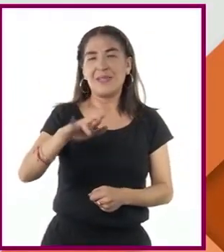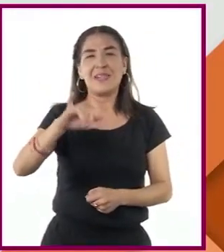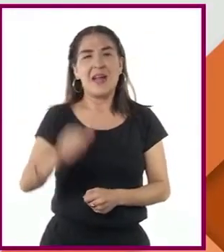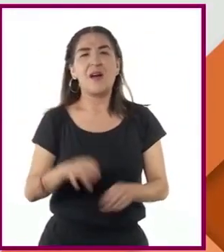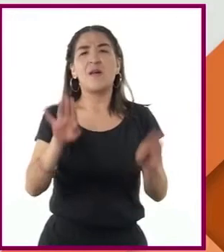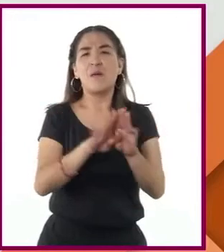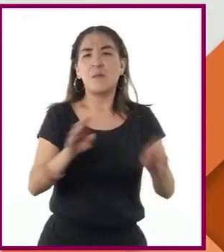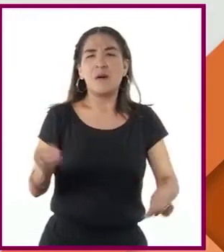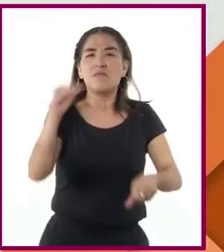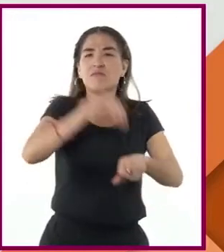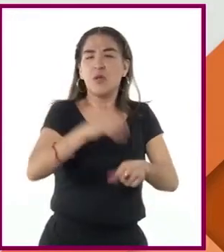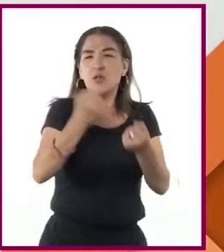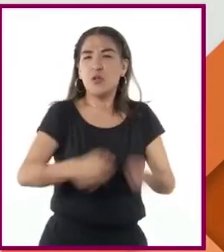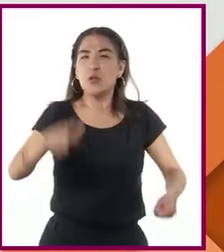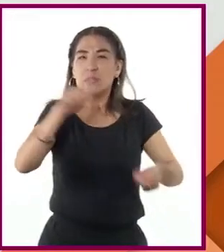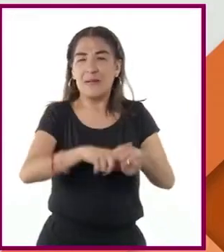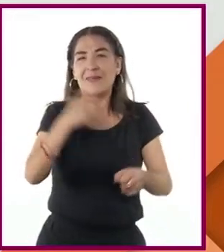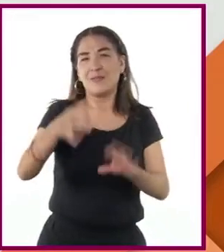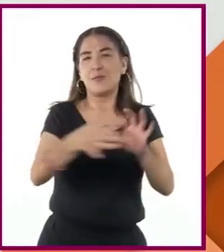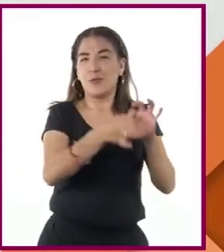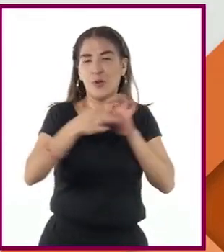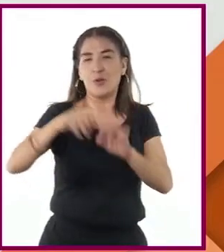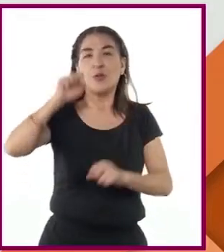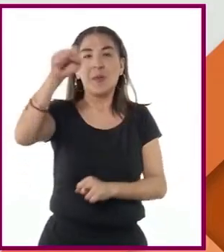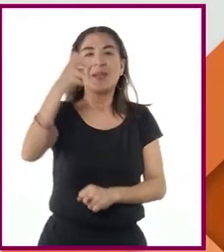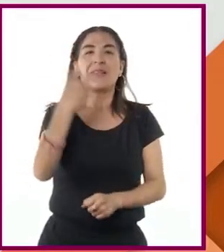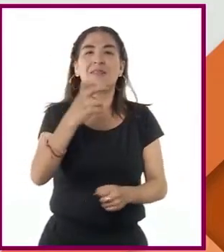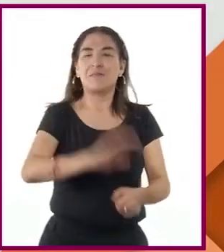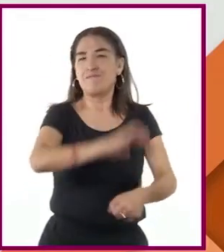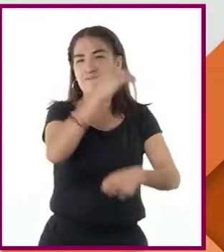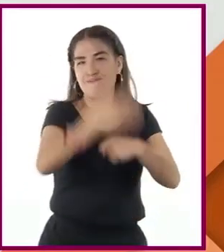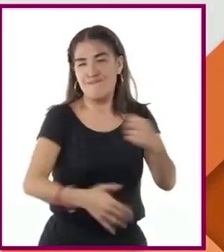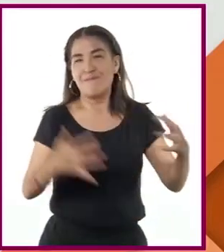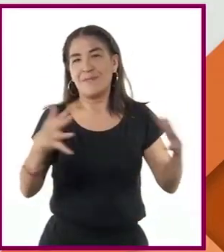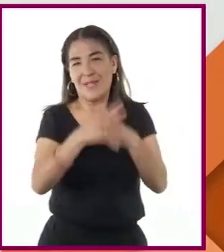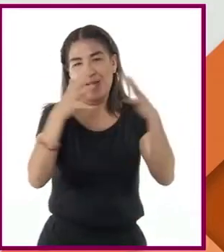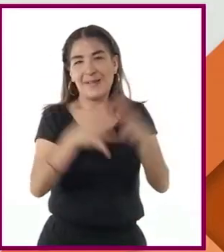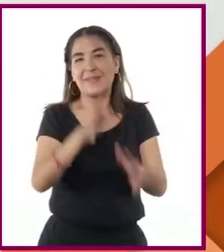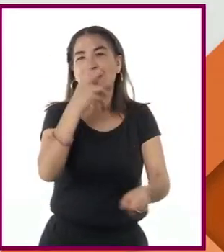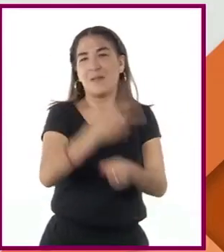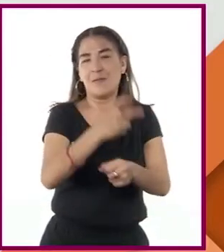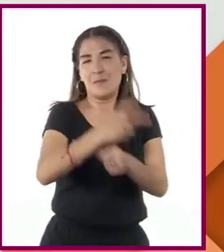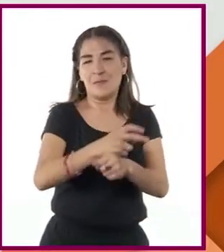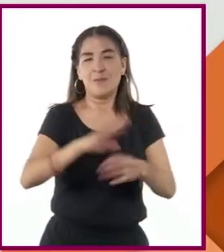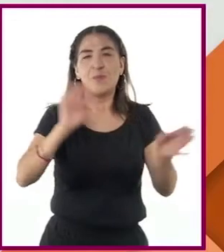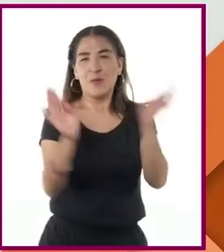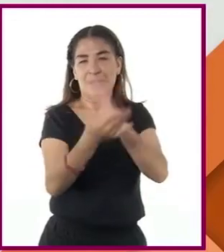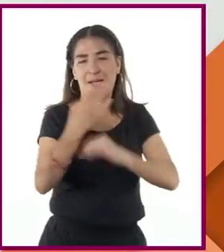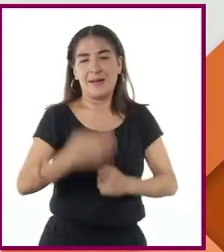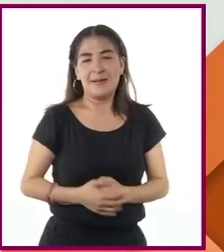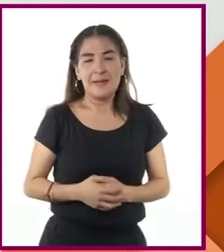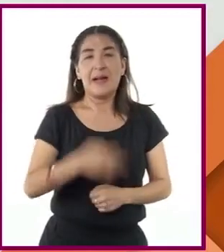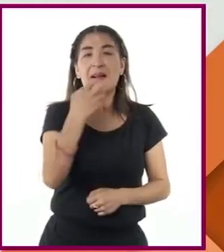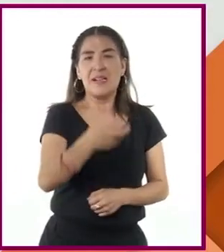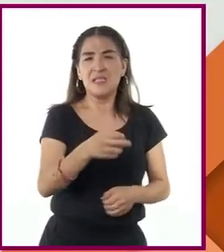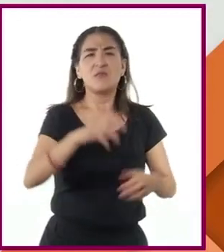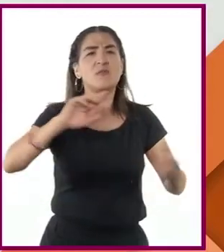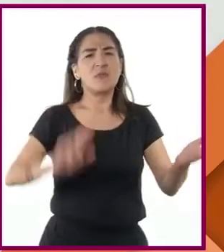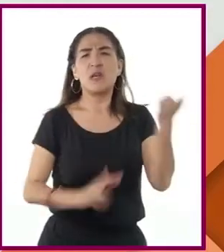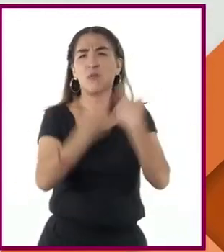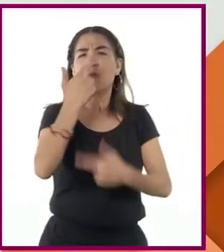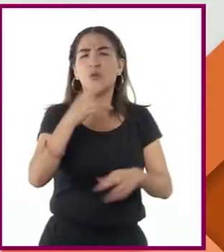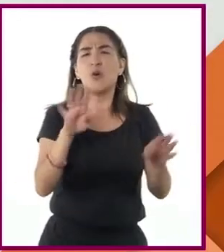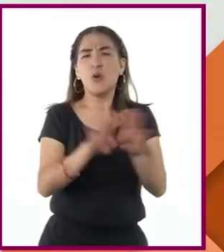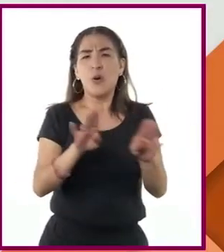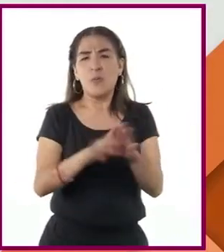del socialismo de la Unión Soviética, tras el fin de la Segunda Guerra Mundial. Esta revolución húngara fue